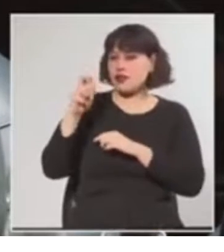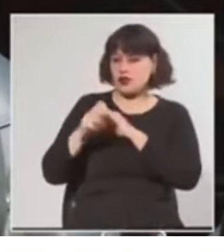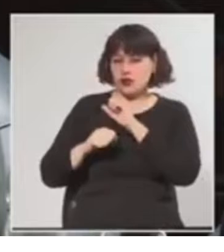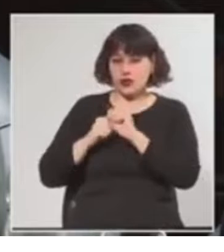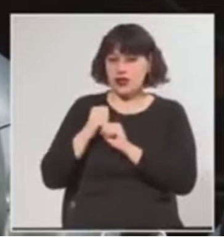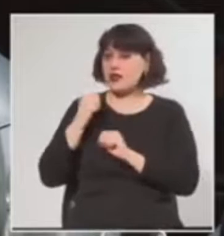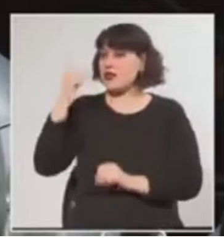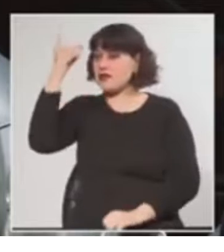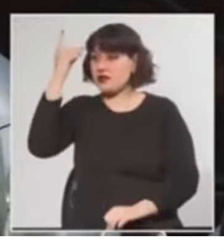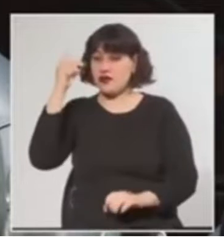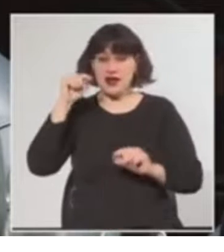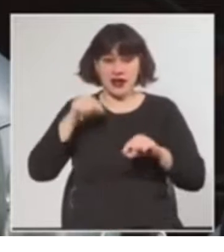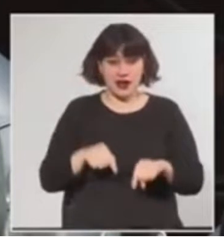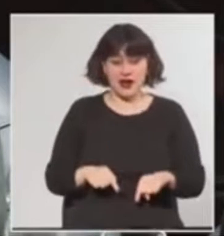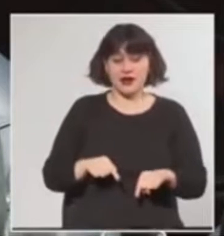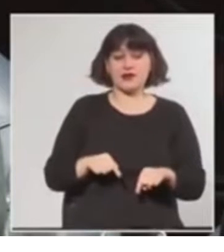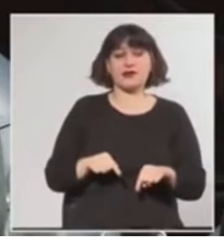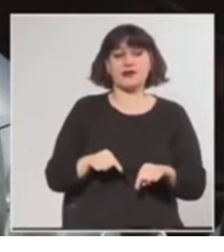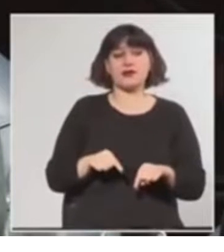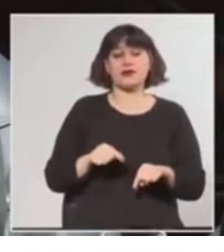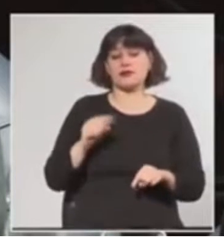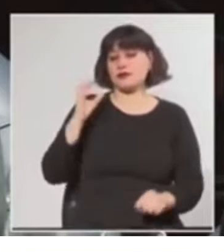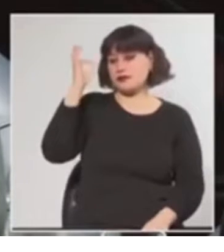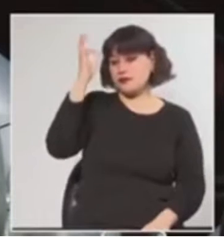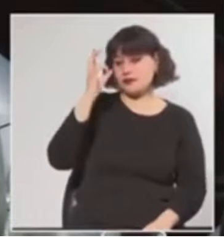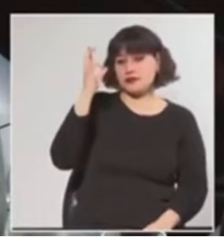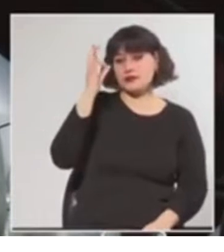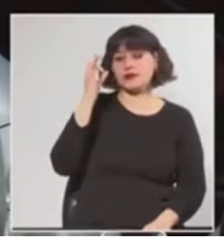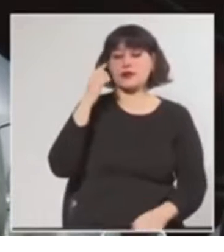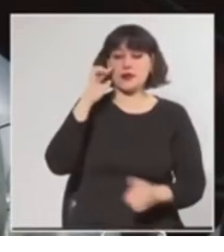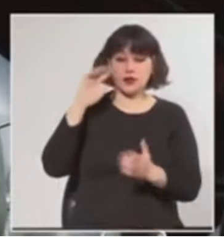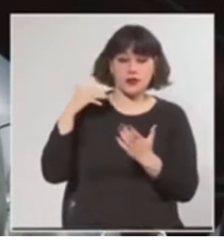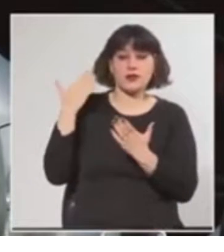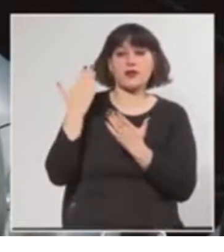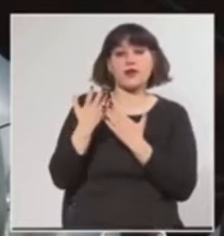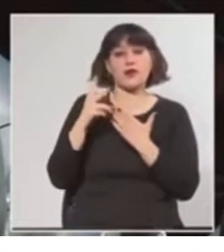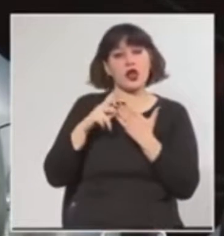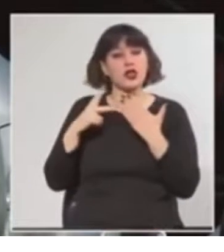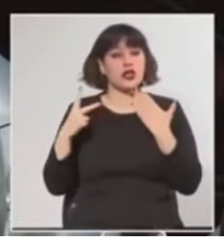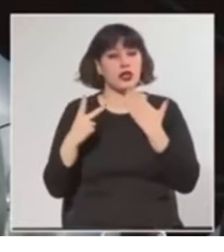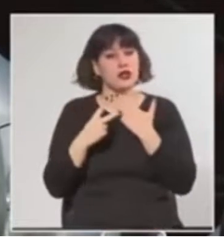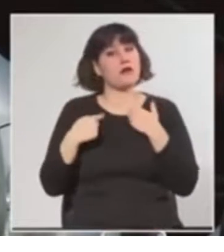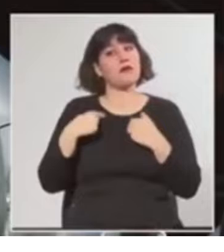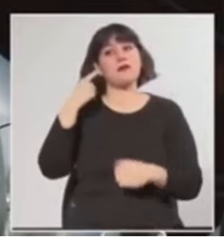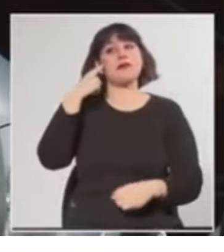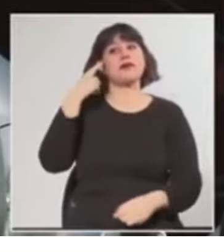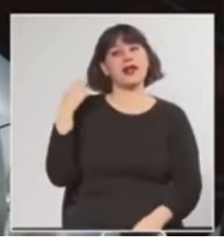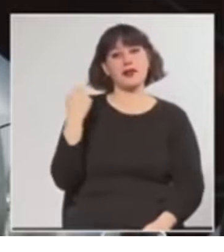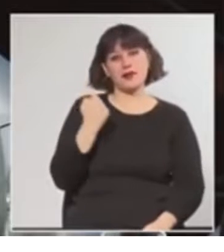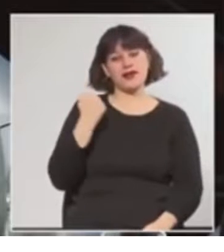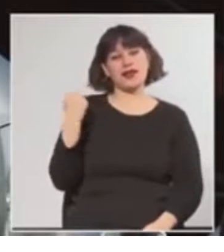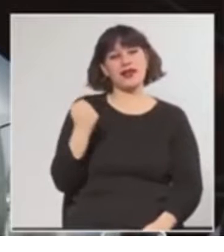en Cámara de Diputados como en la Cámara de Senadores, hemos presentado algunos proyectos que nos parece importante poder